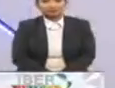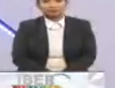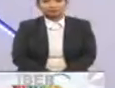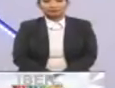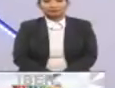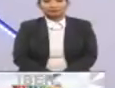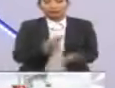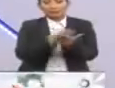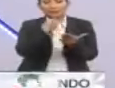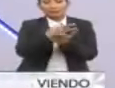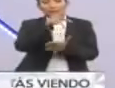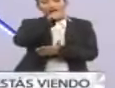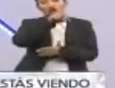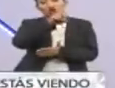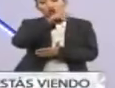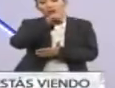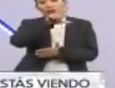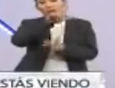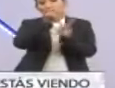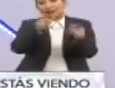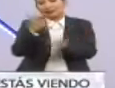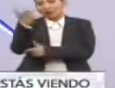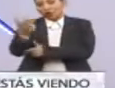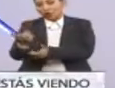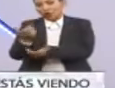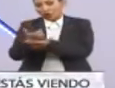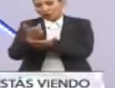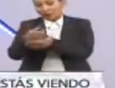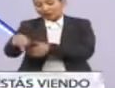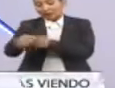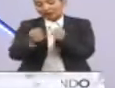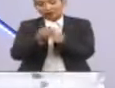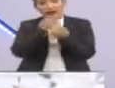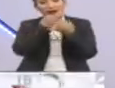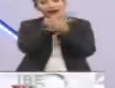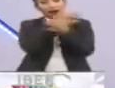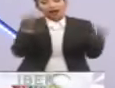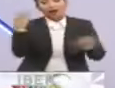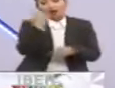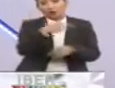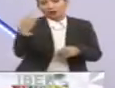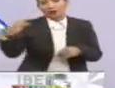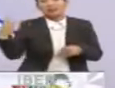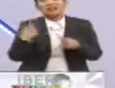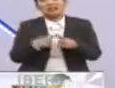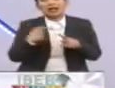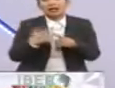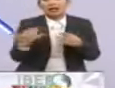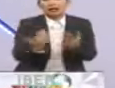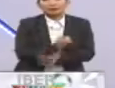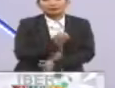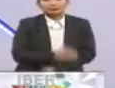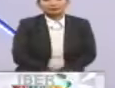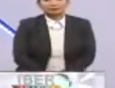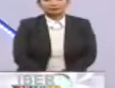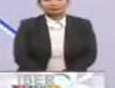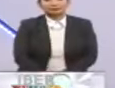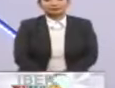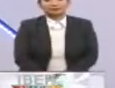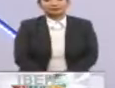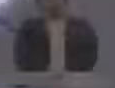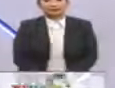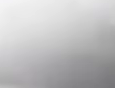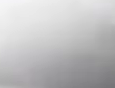Y los premios Nobel de la Paz y Economía de este año ya fueron anunciados y aquí le damos a conocer a los galardonados.